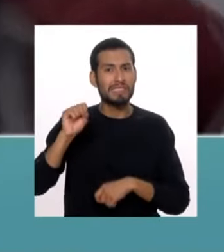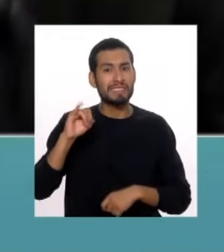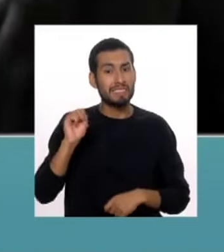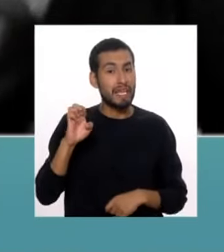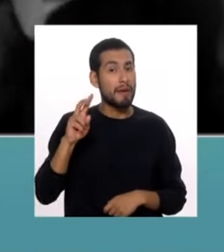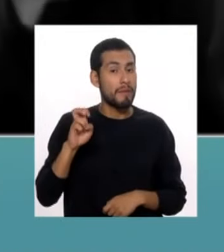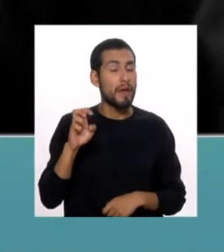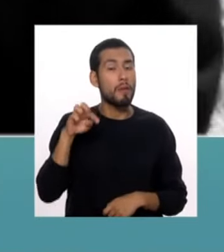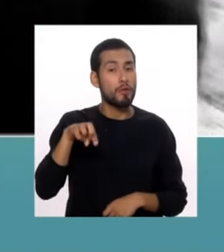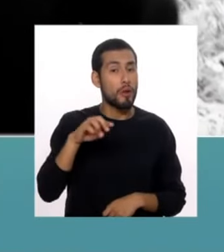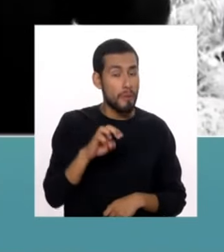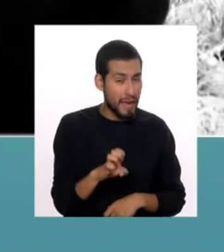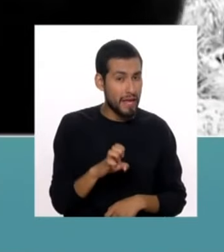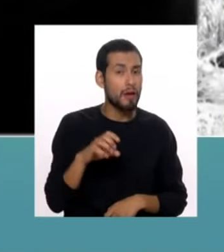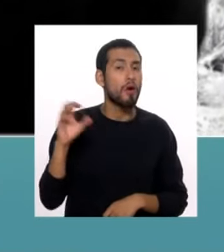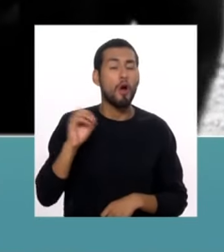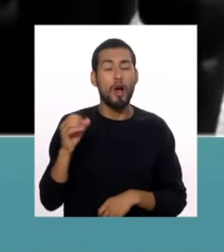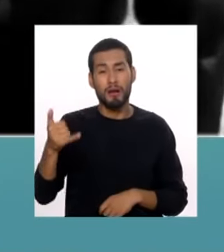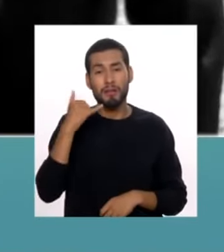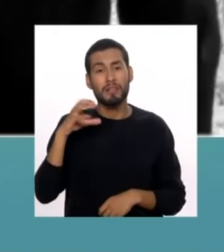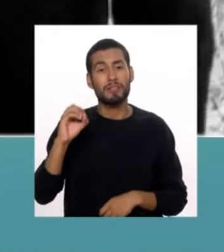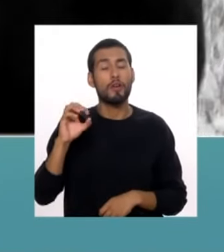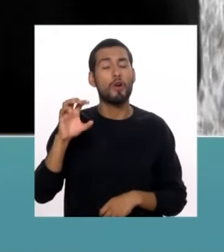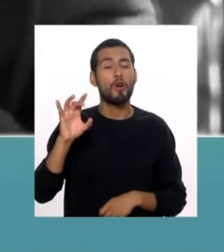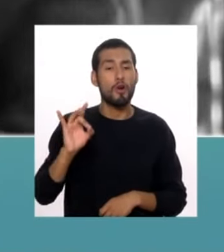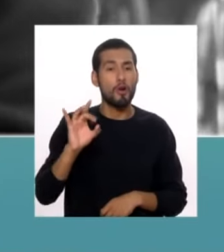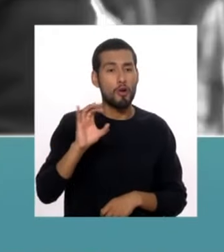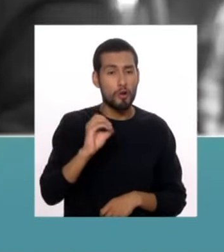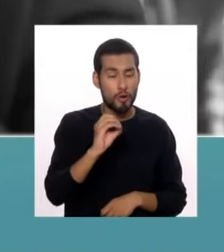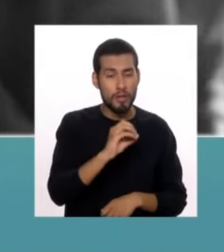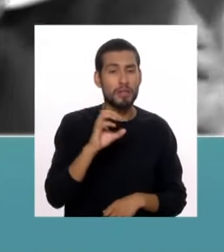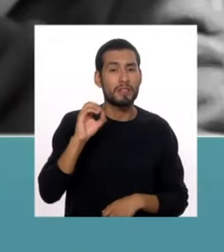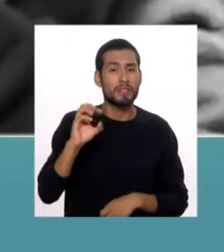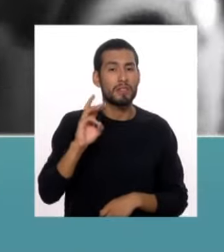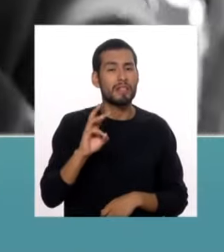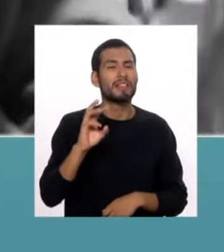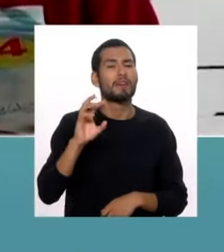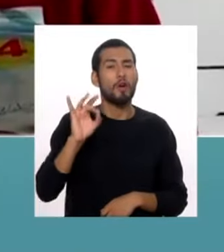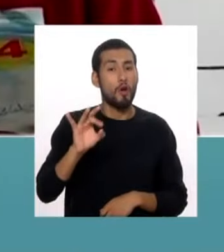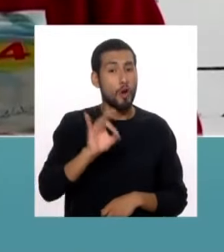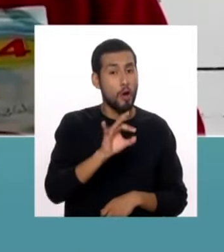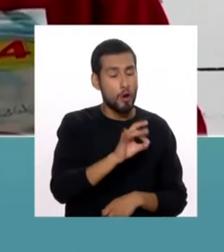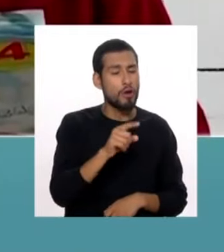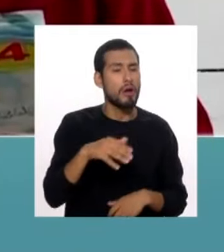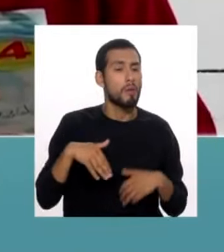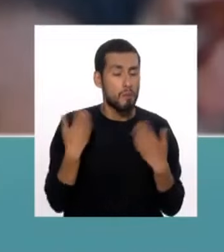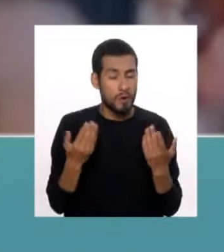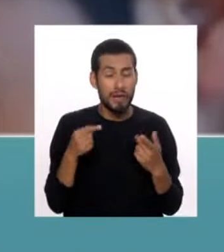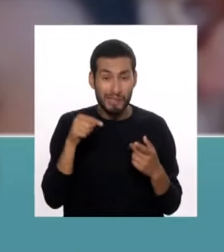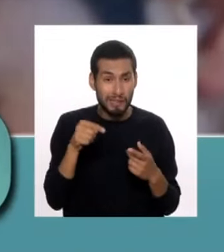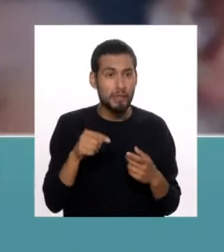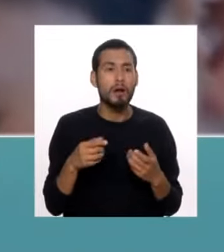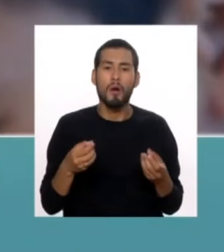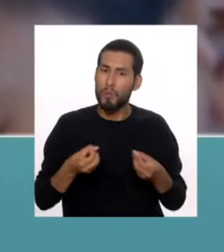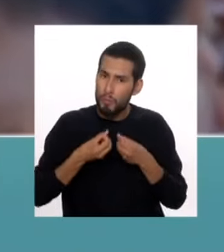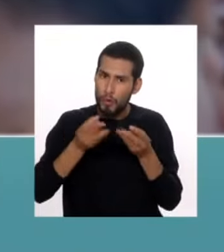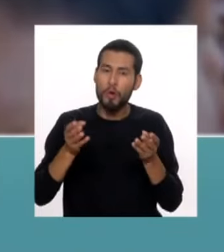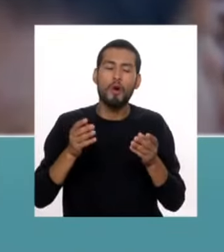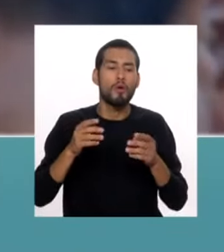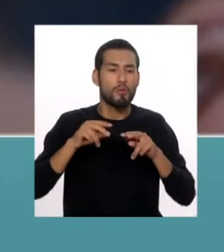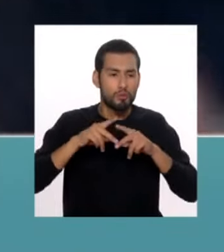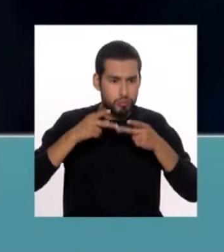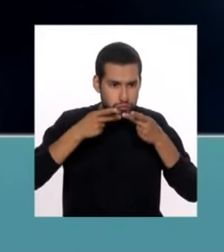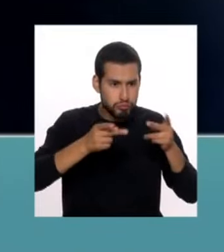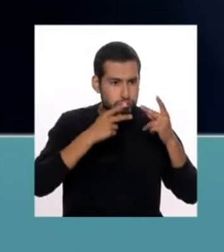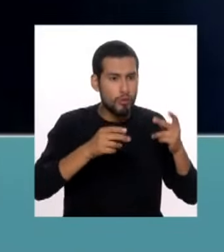.pe o a través de la línea que es el 0800-76888 y poder justamente a partir de eso implementar el protocolo